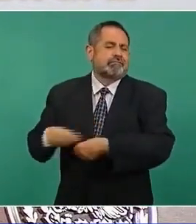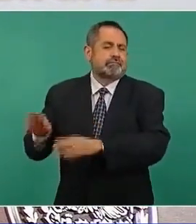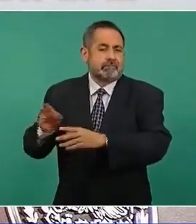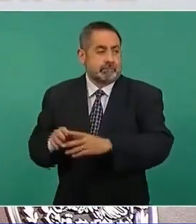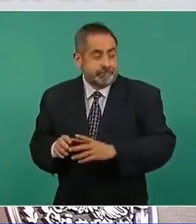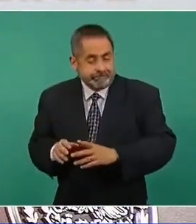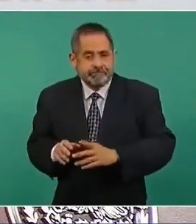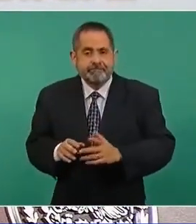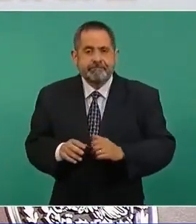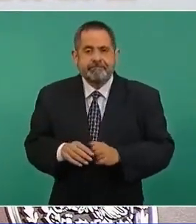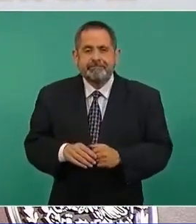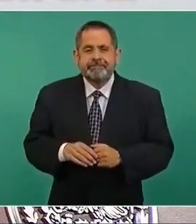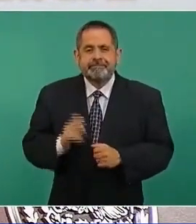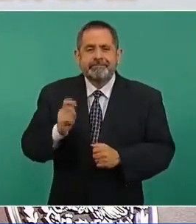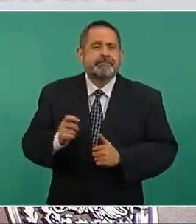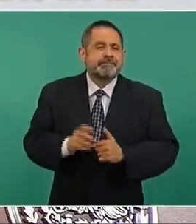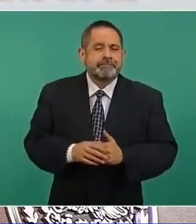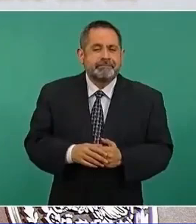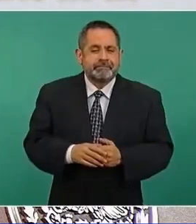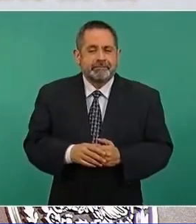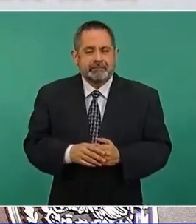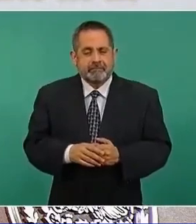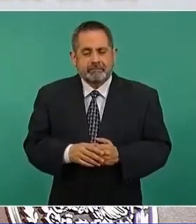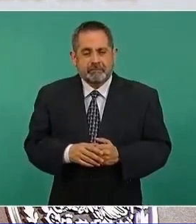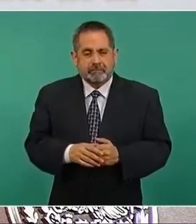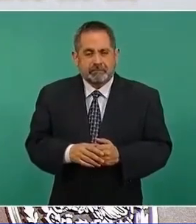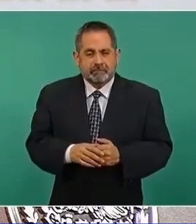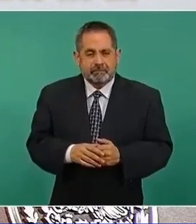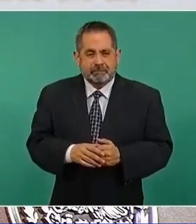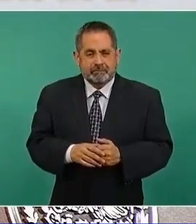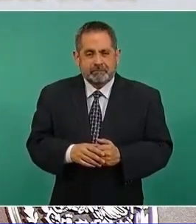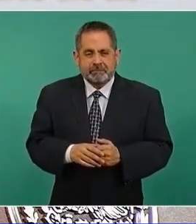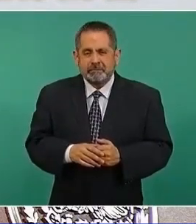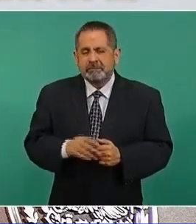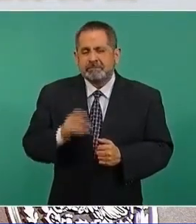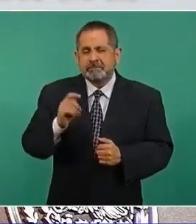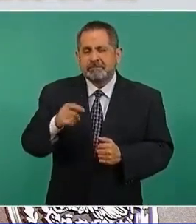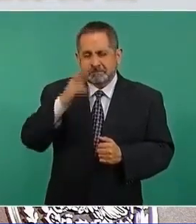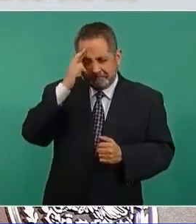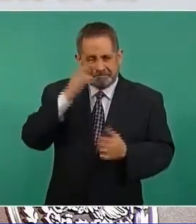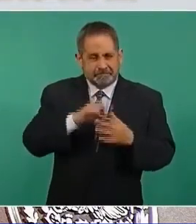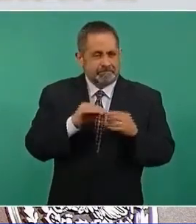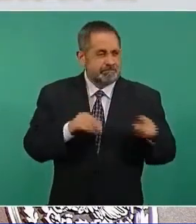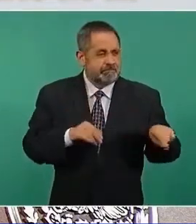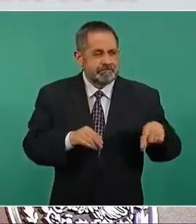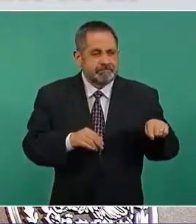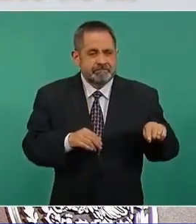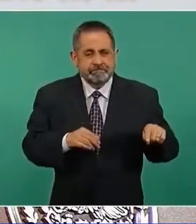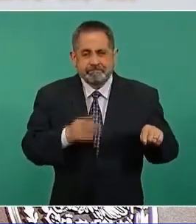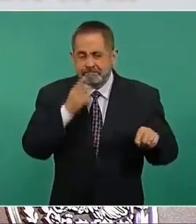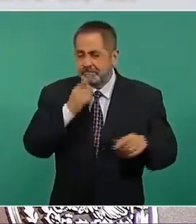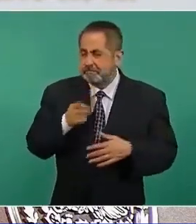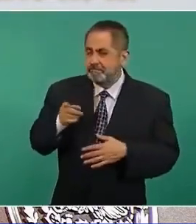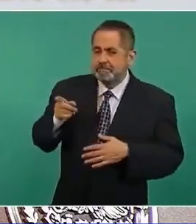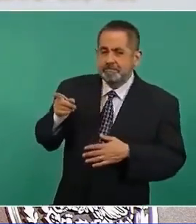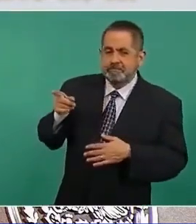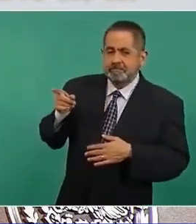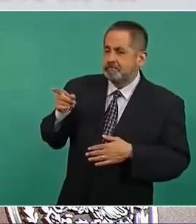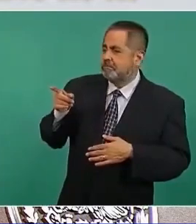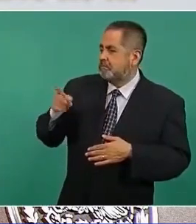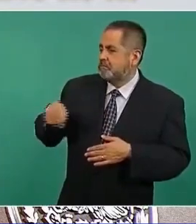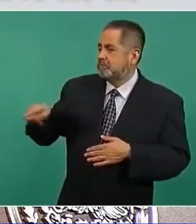salió, ¿no?, de que nosotros íbamos a elegir a